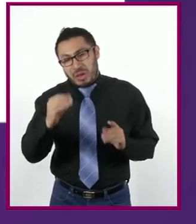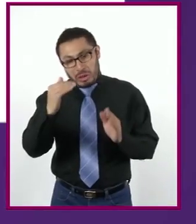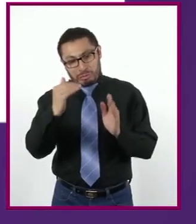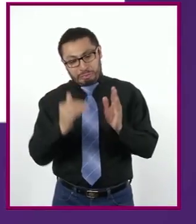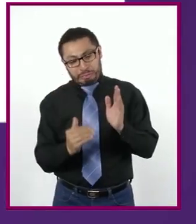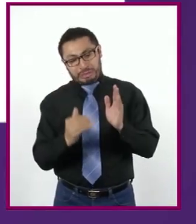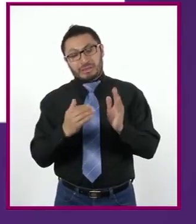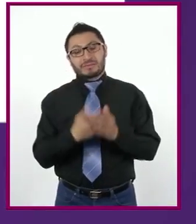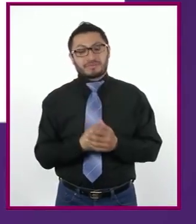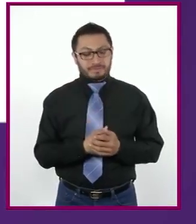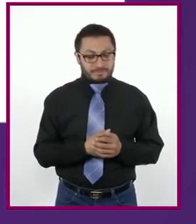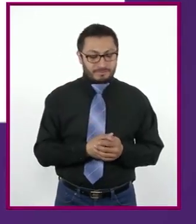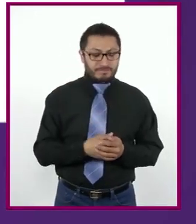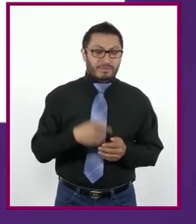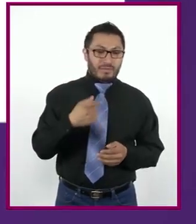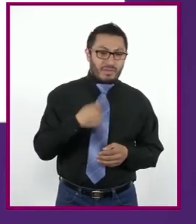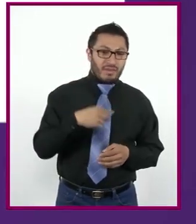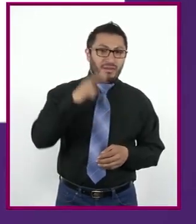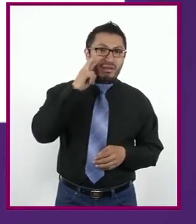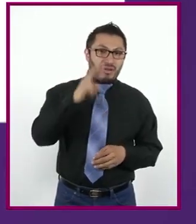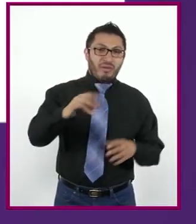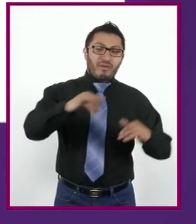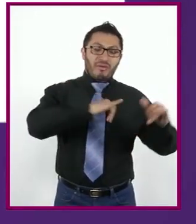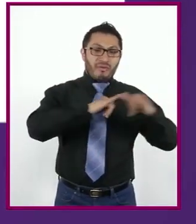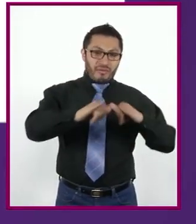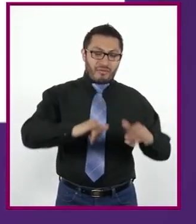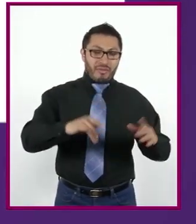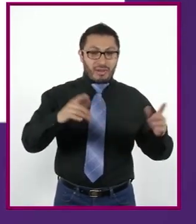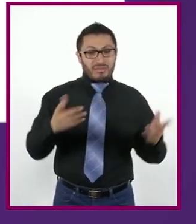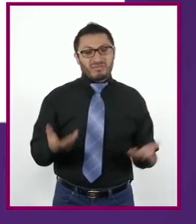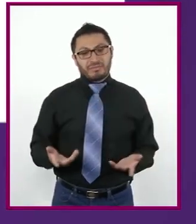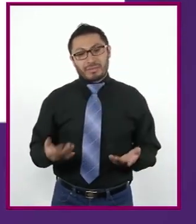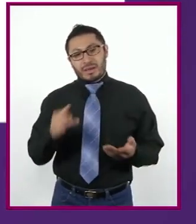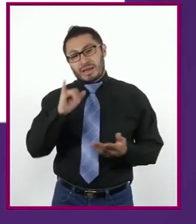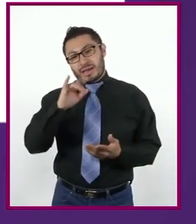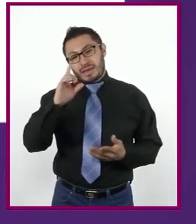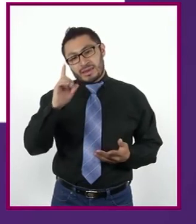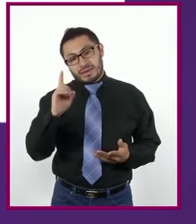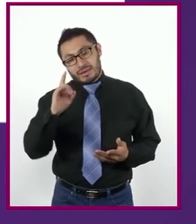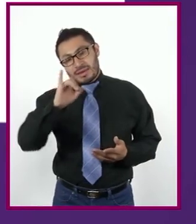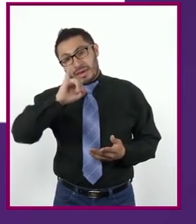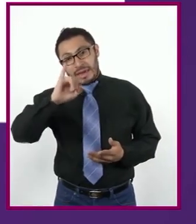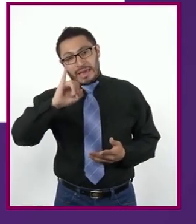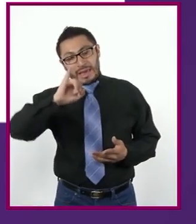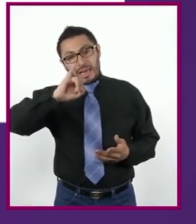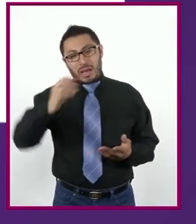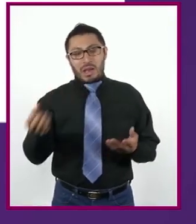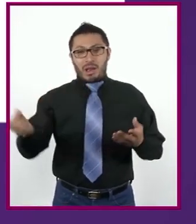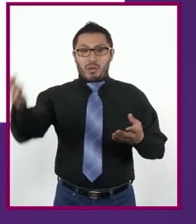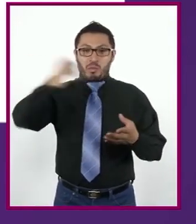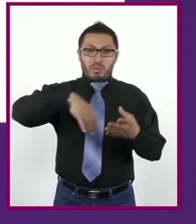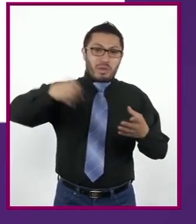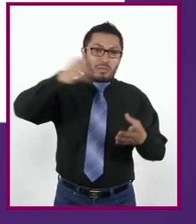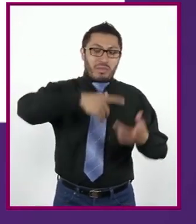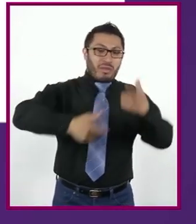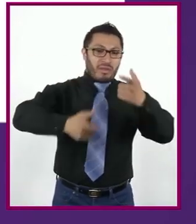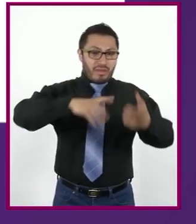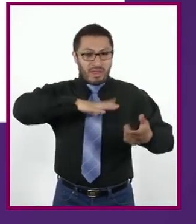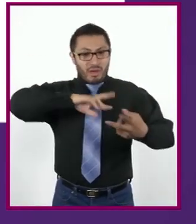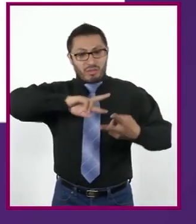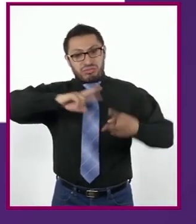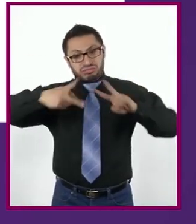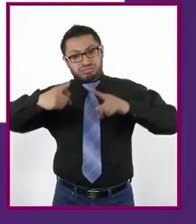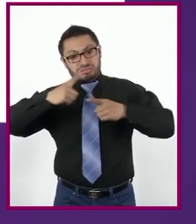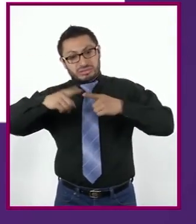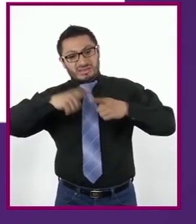Profesora, estoy viendo este mapa que corresponde al índice de ingresos, que nuevamente se aprecia una diferencia entre